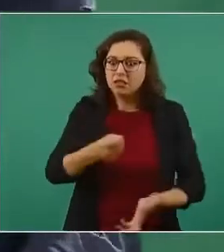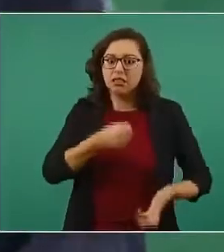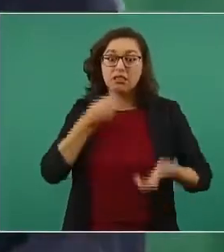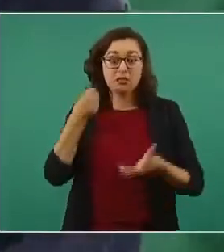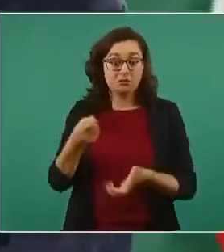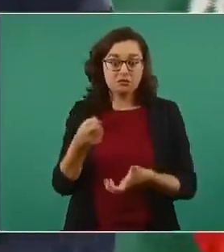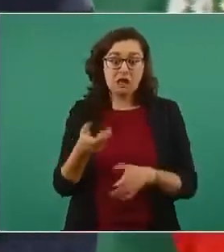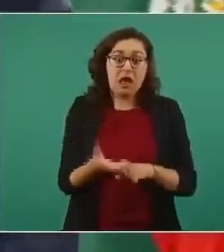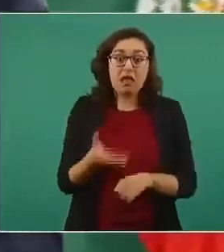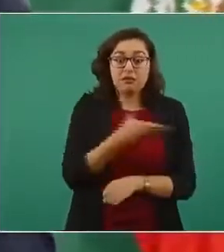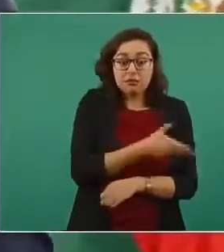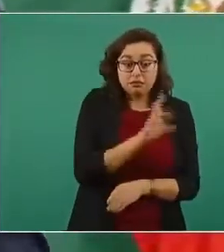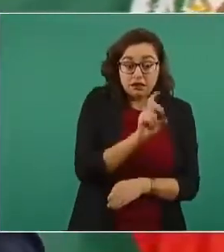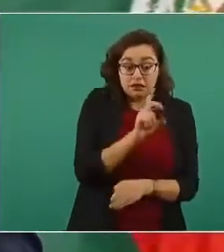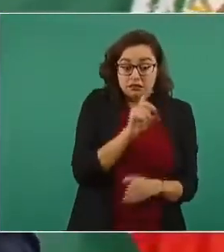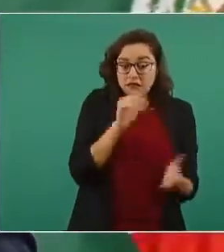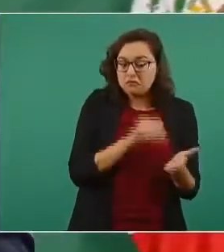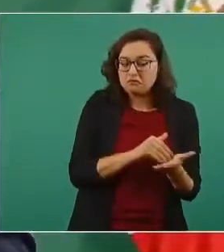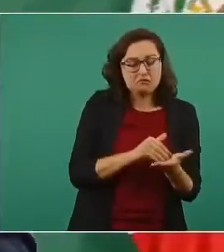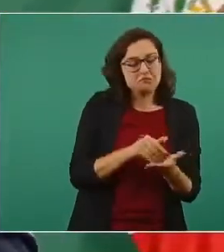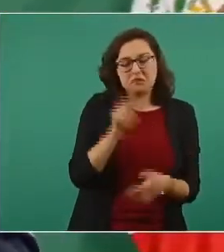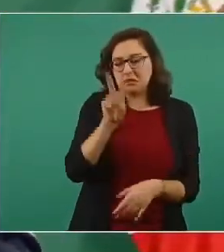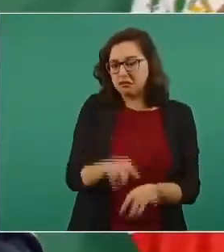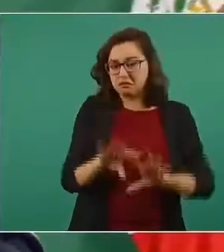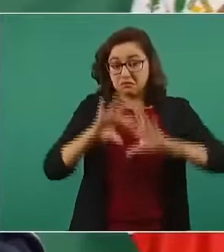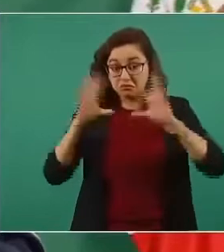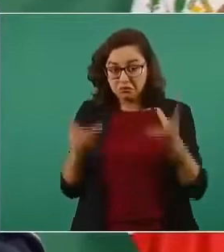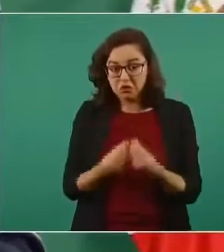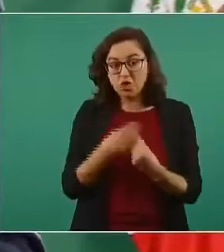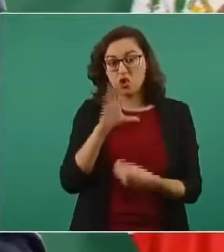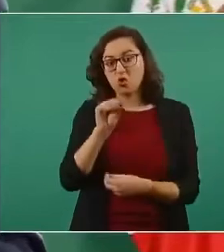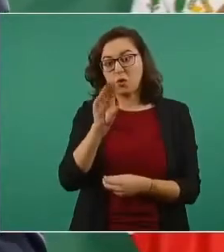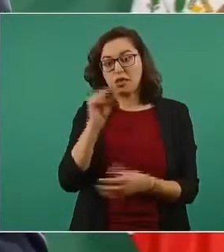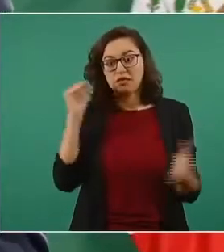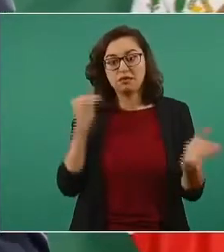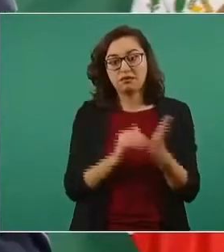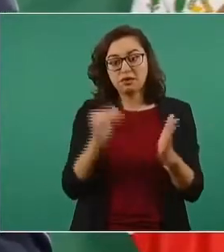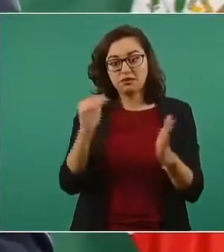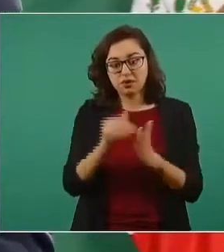costando 90 mil millones.